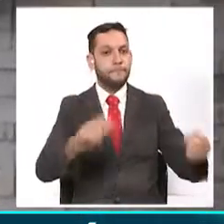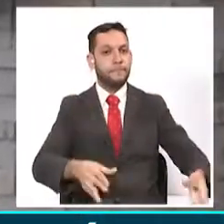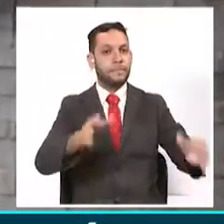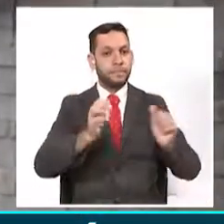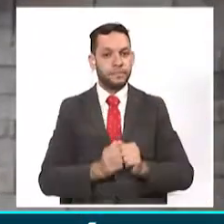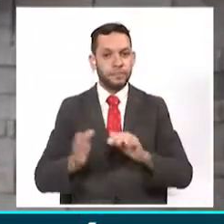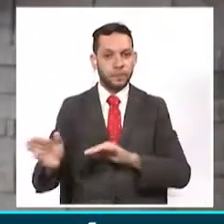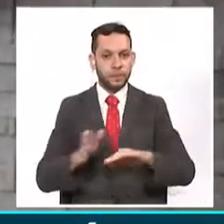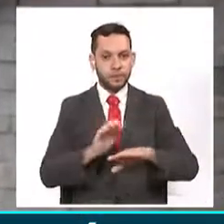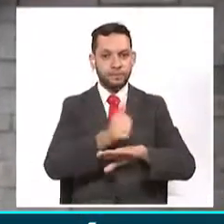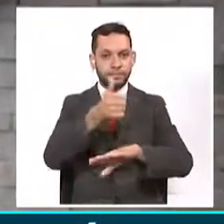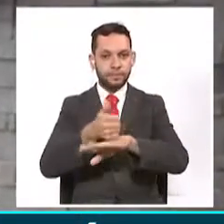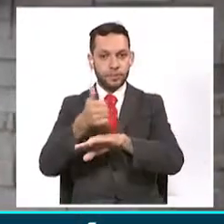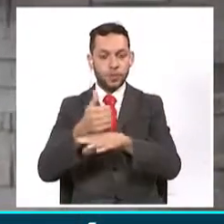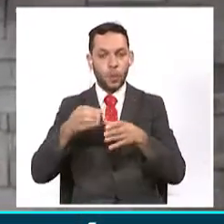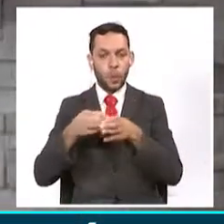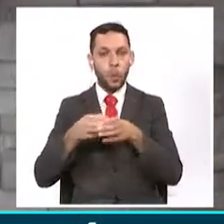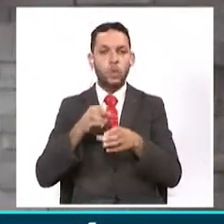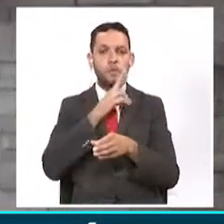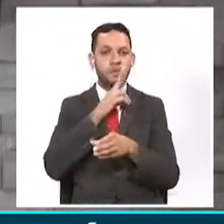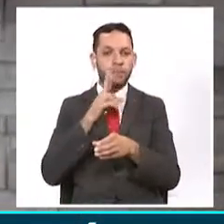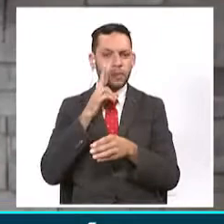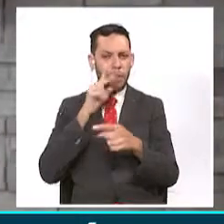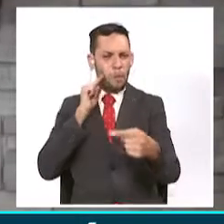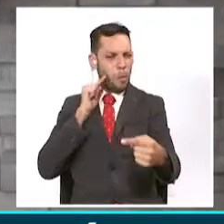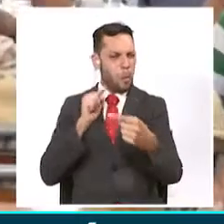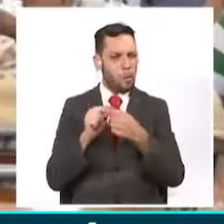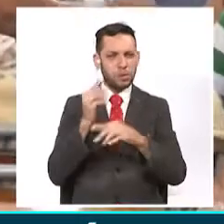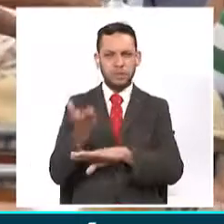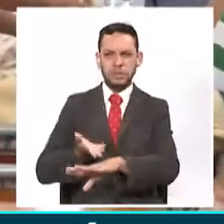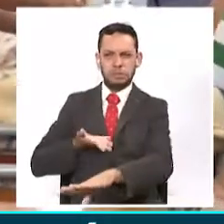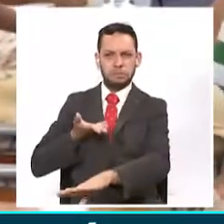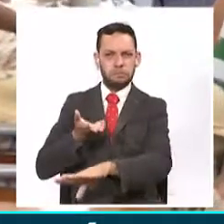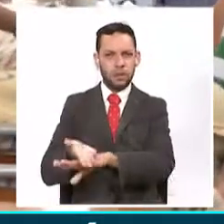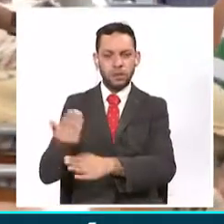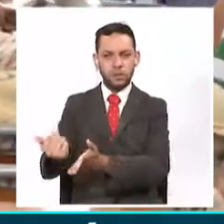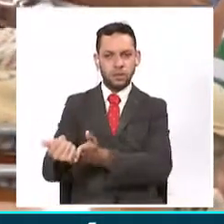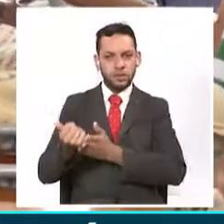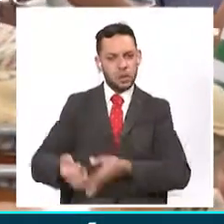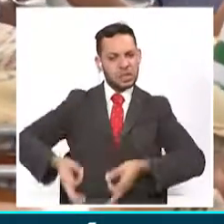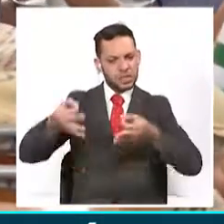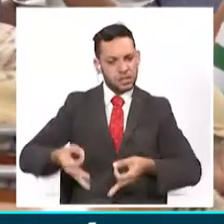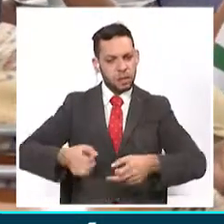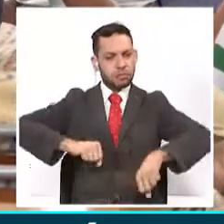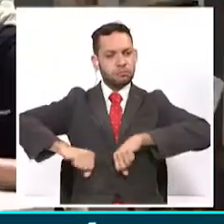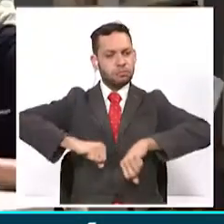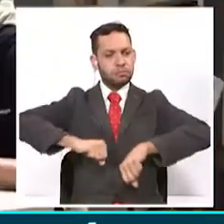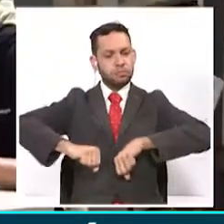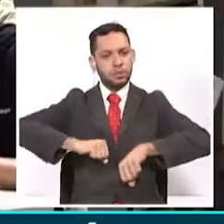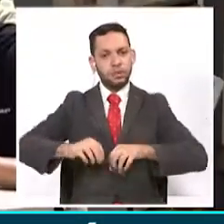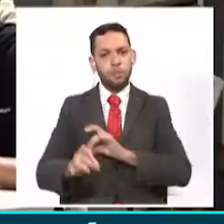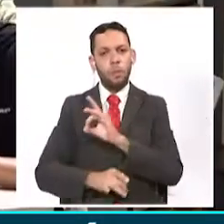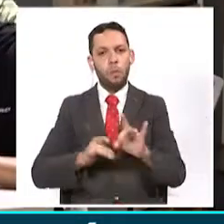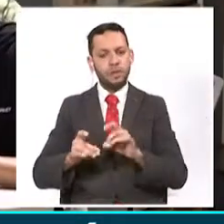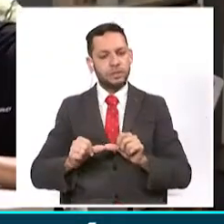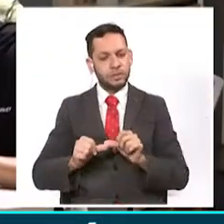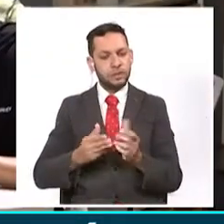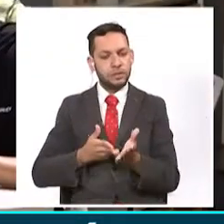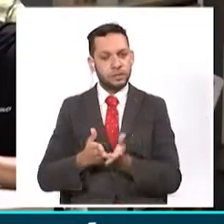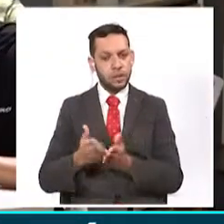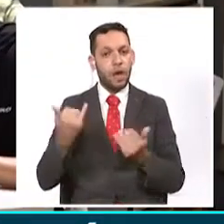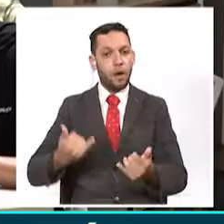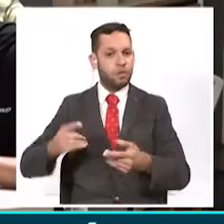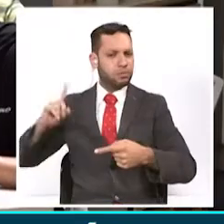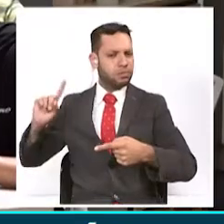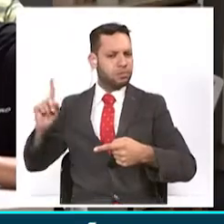La directora de Acoderés Quindío expresó que de lograr este objetivo se convertiría en una garantía para este sector que ha sido riguroso en la